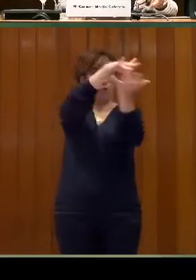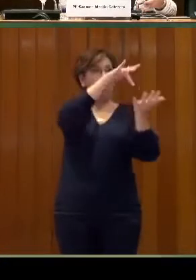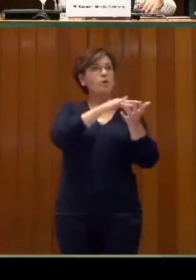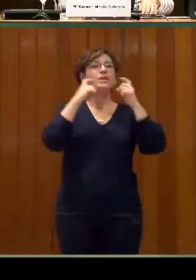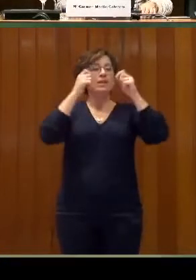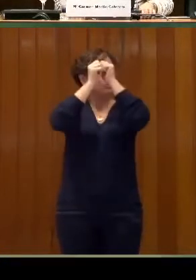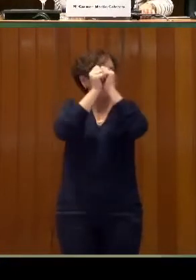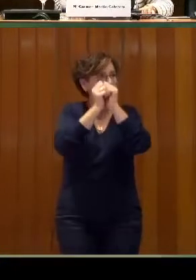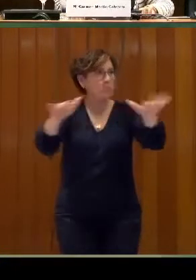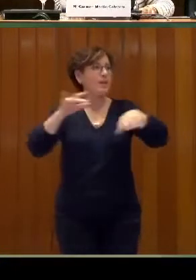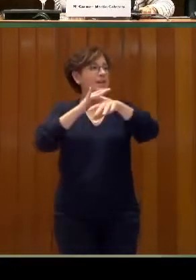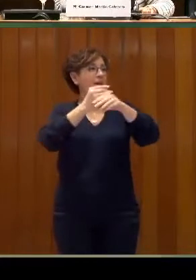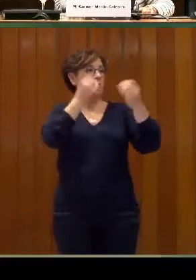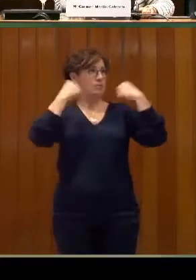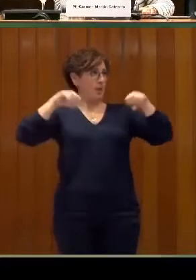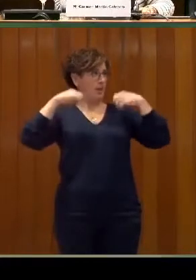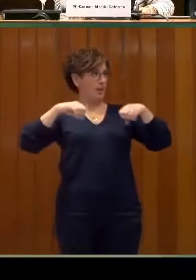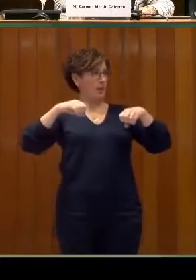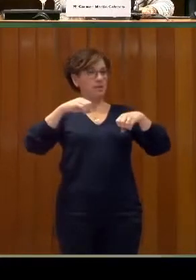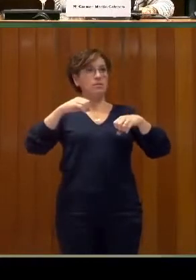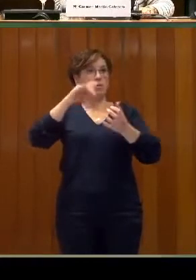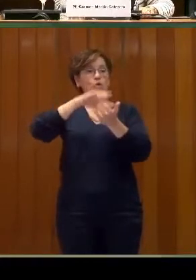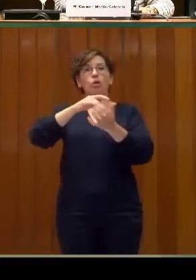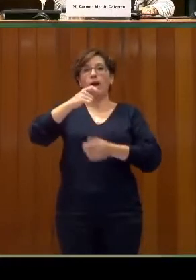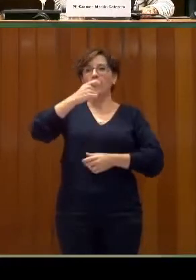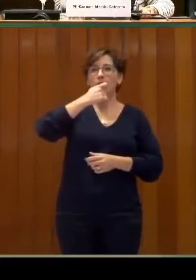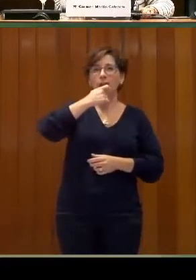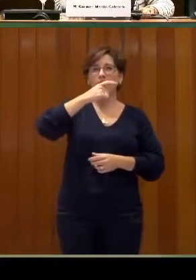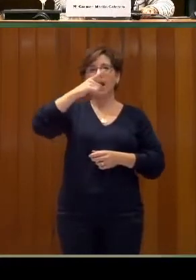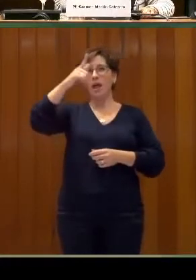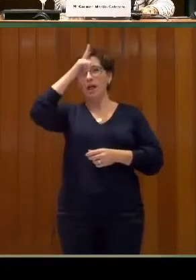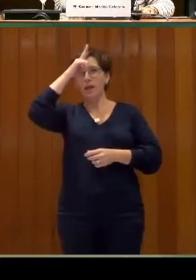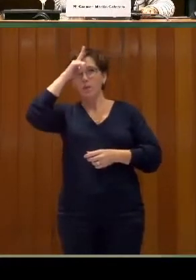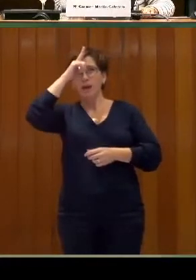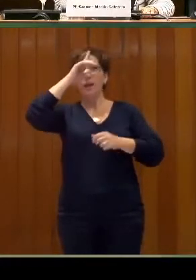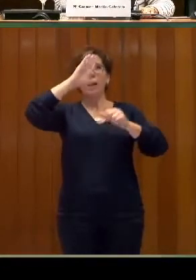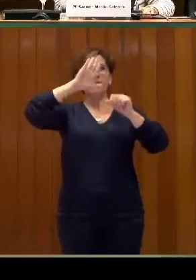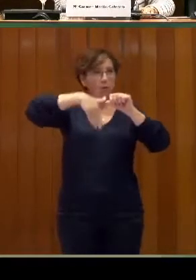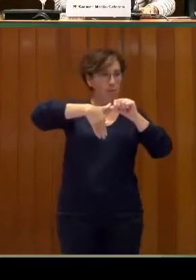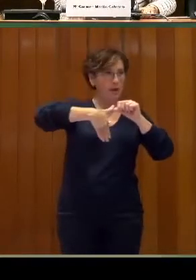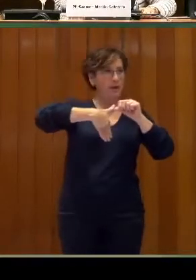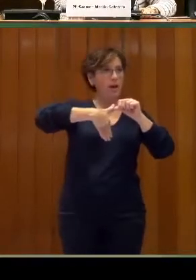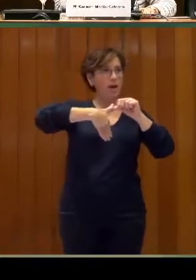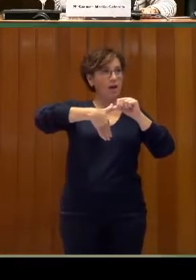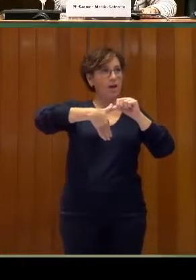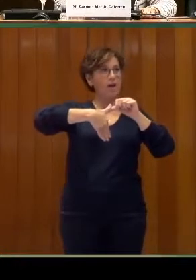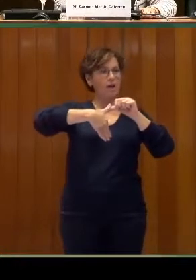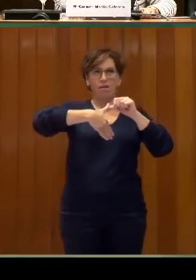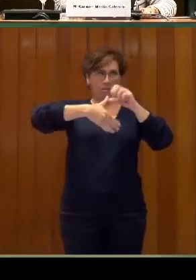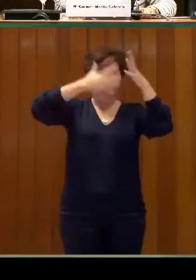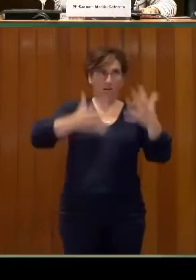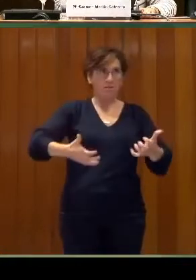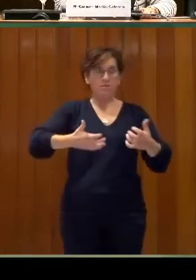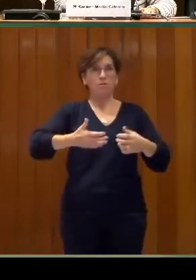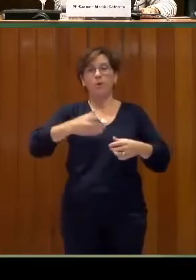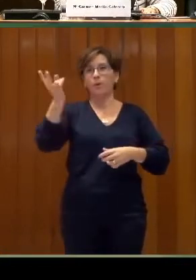en Europa está en Inglaterra y en Alemania y en Latinoamérica estamos en un montón de países,